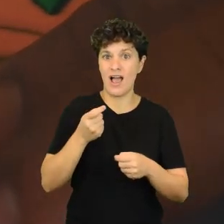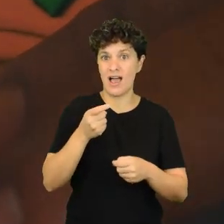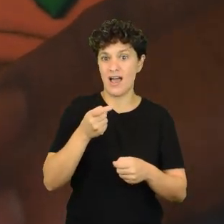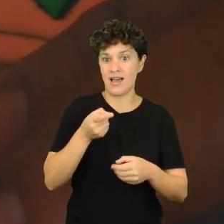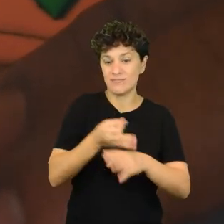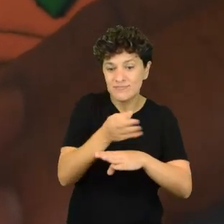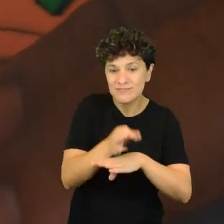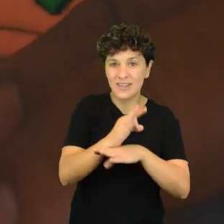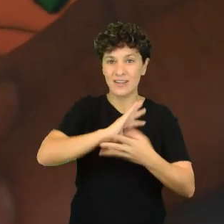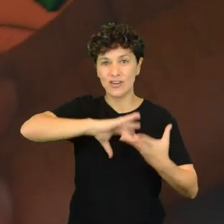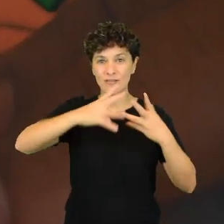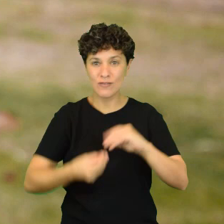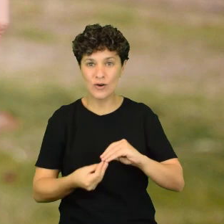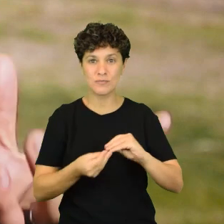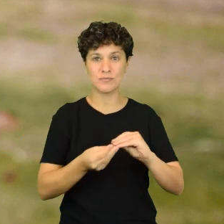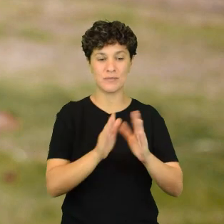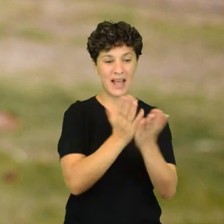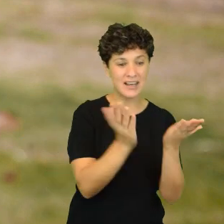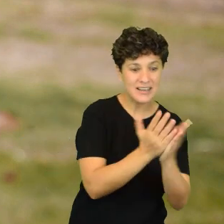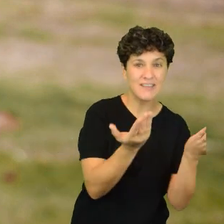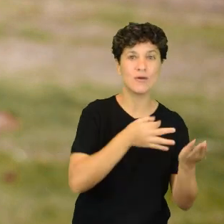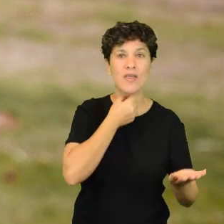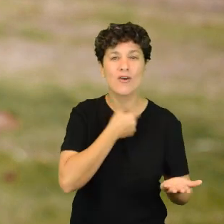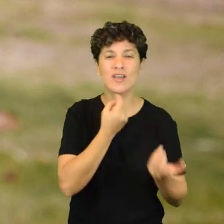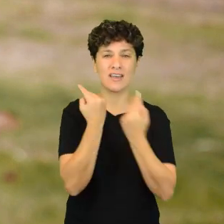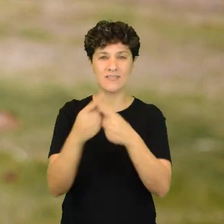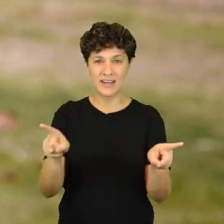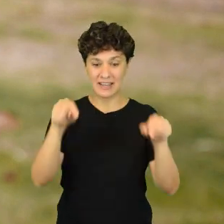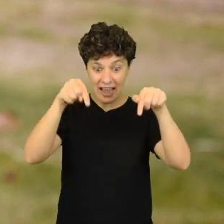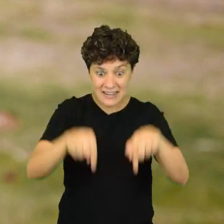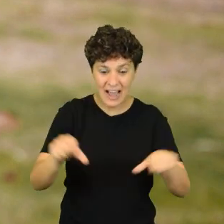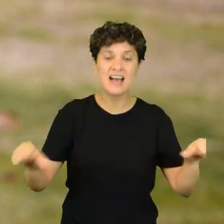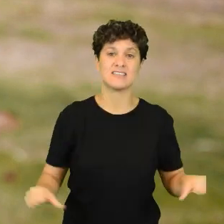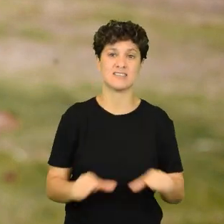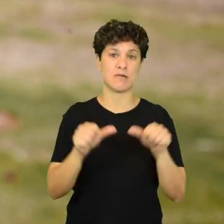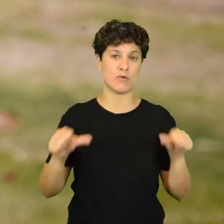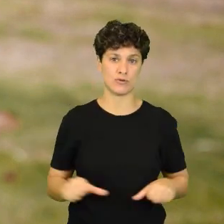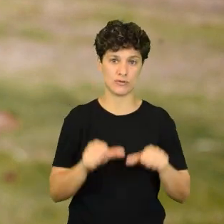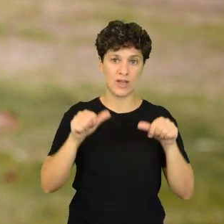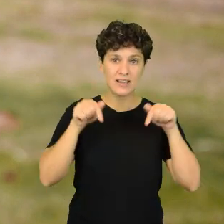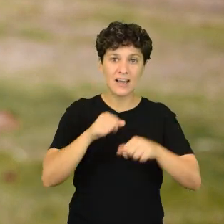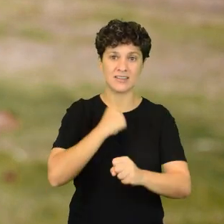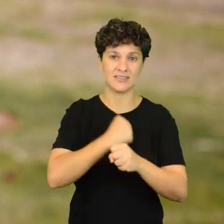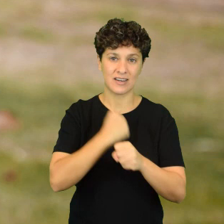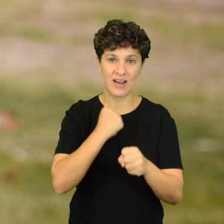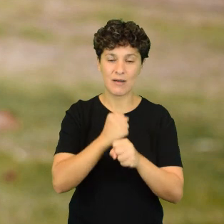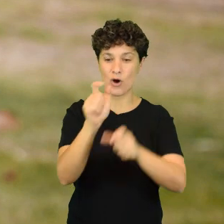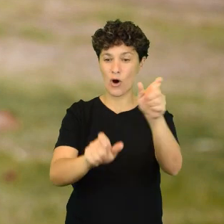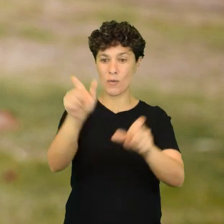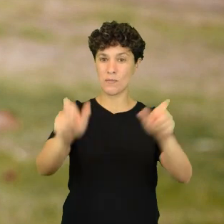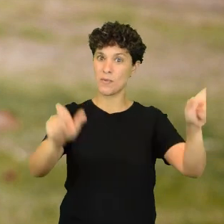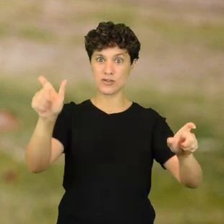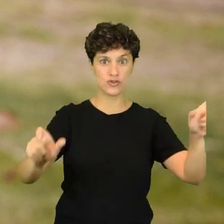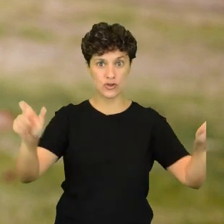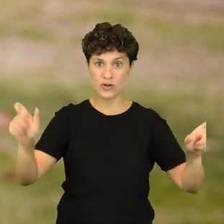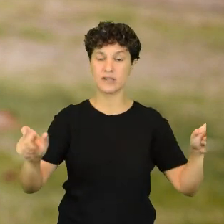todas esas nuevas pedagogías que uno escucha en libros, o lo que deberíamos hacer en todos lados, lo hacemos acá, o sea, acá tenemos la oportunidad de trabajar con un montón de